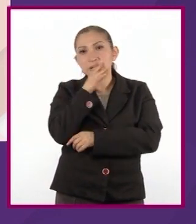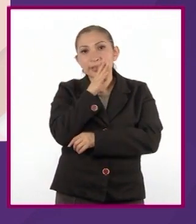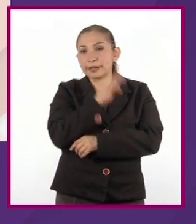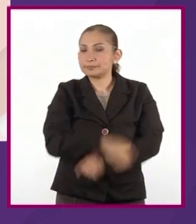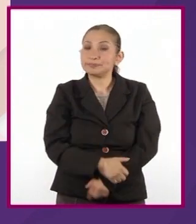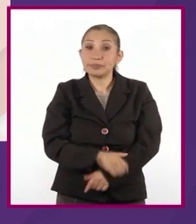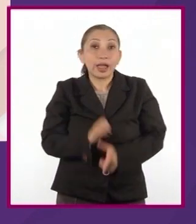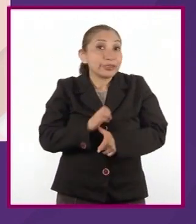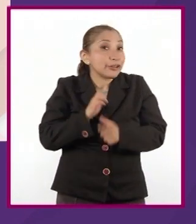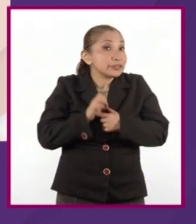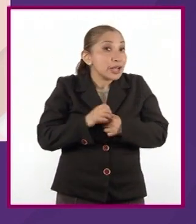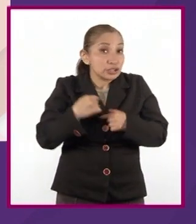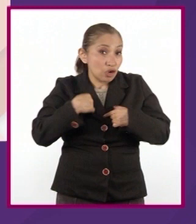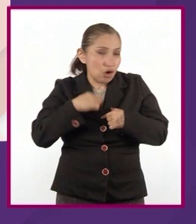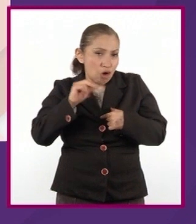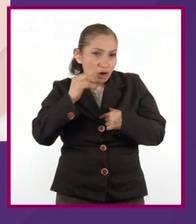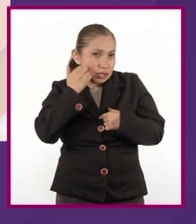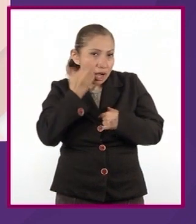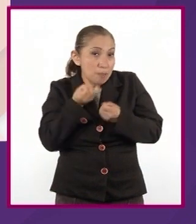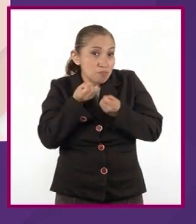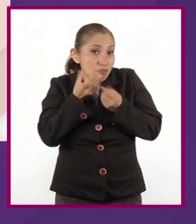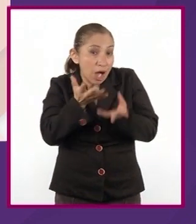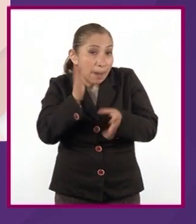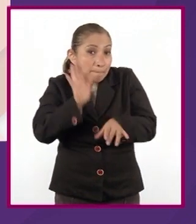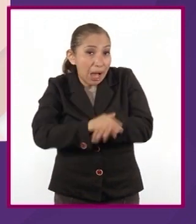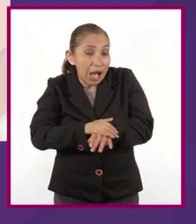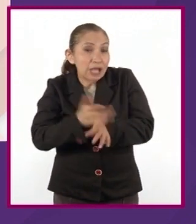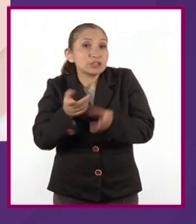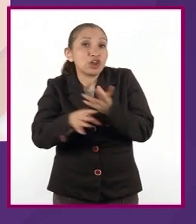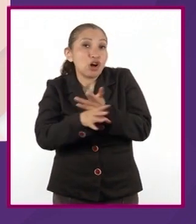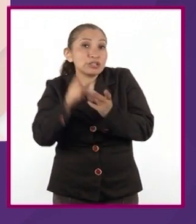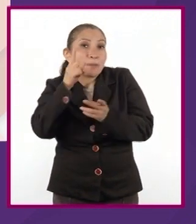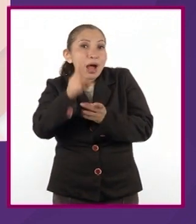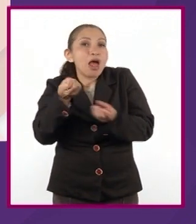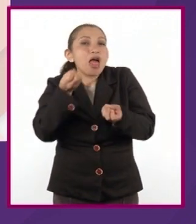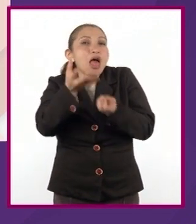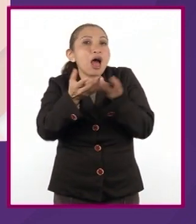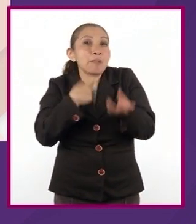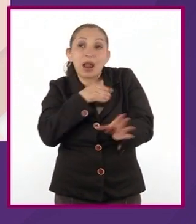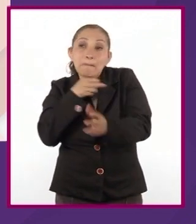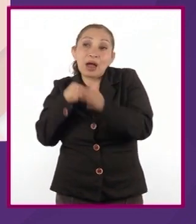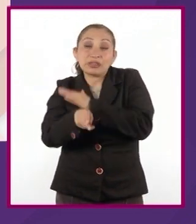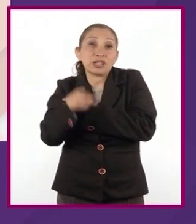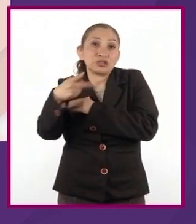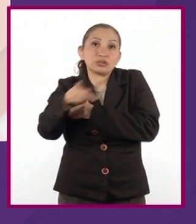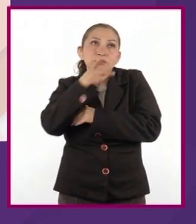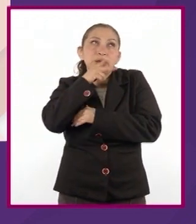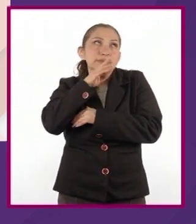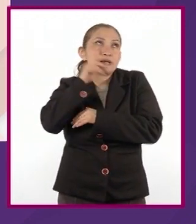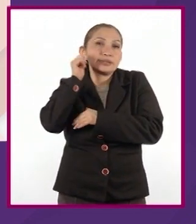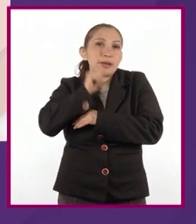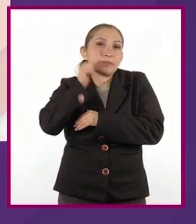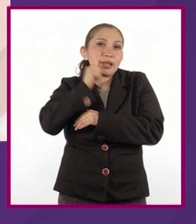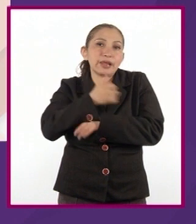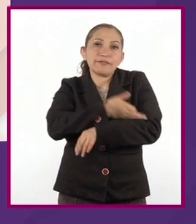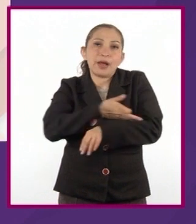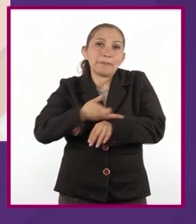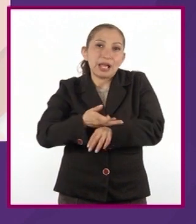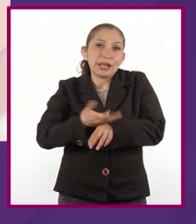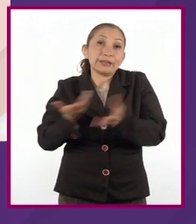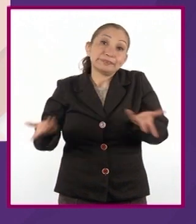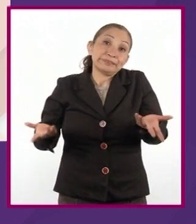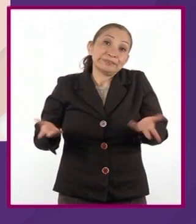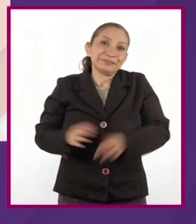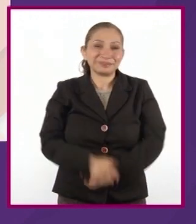De modo que no es mi intención proporcionarte más motivos para el parricidio de los ya usuales en familias bien